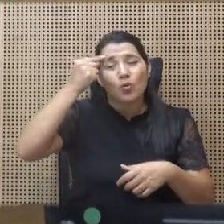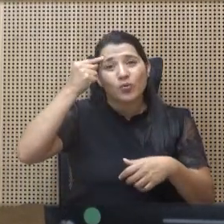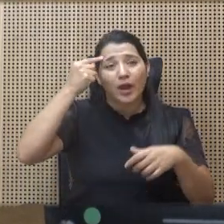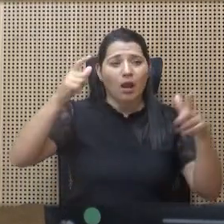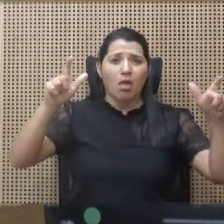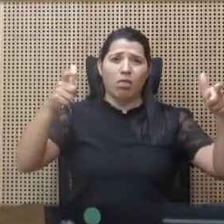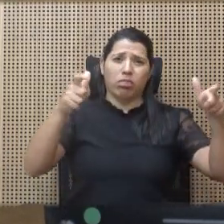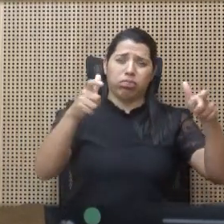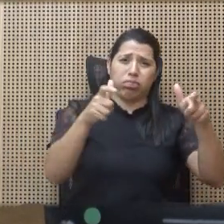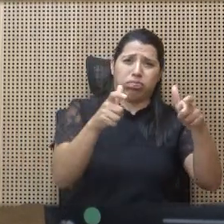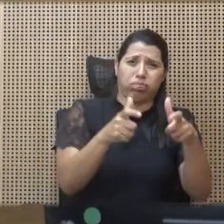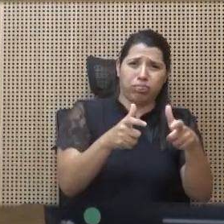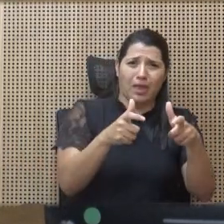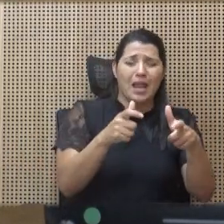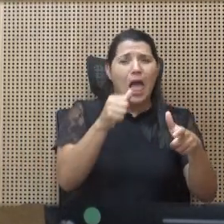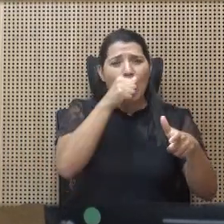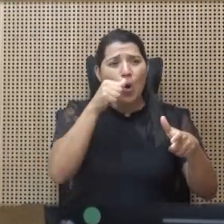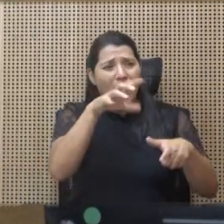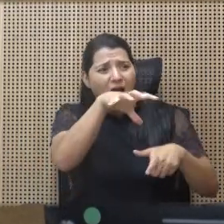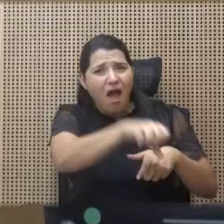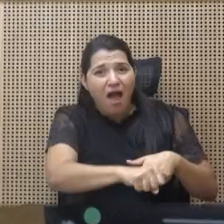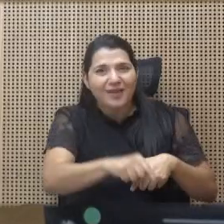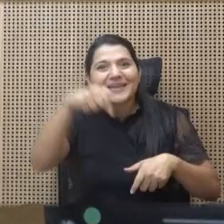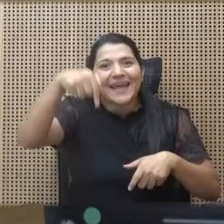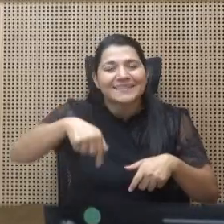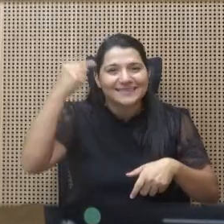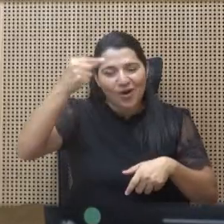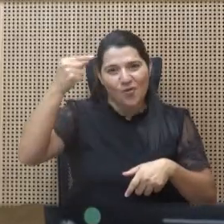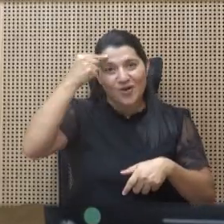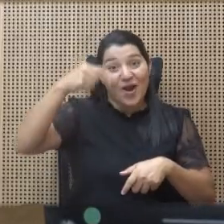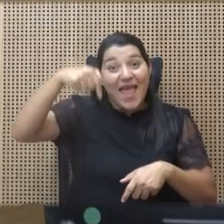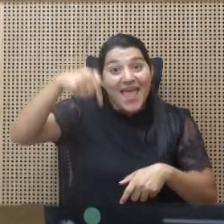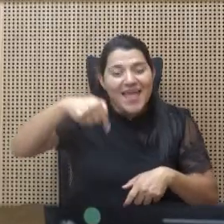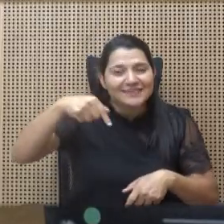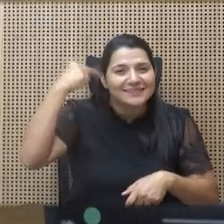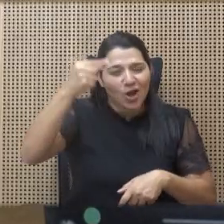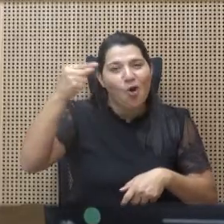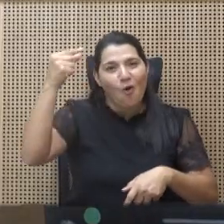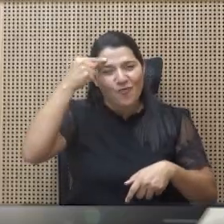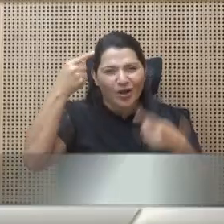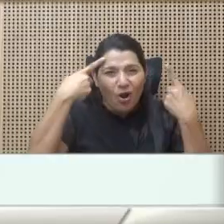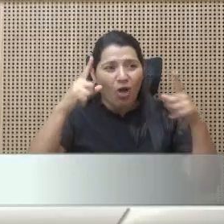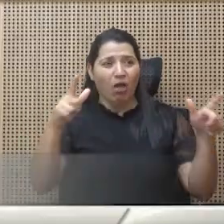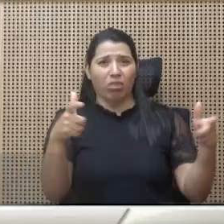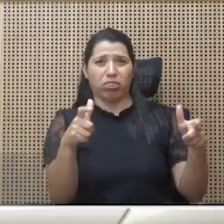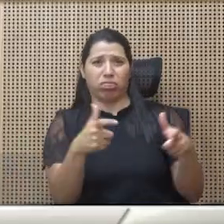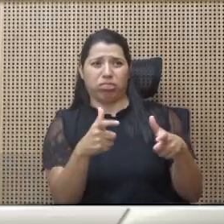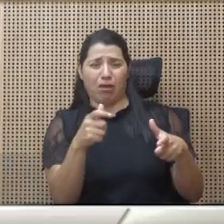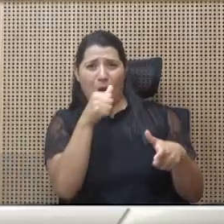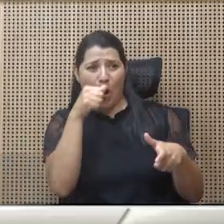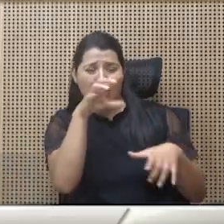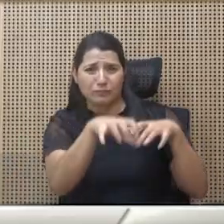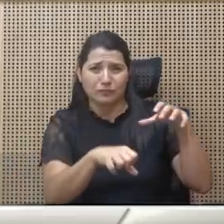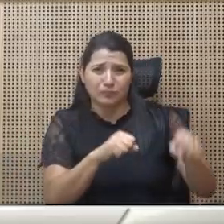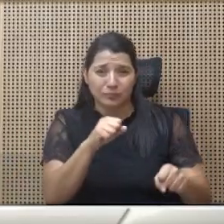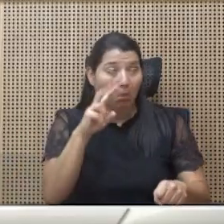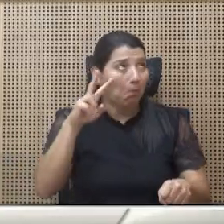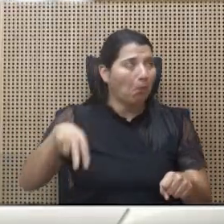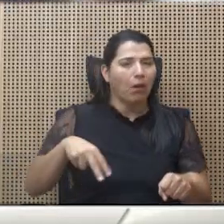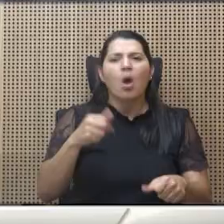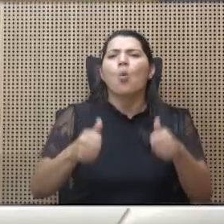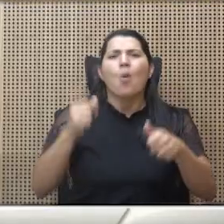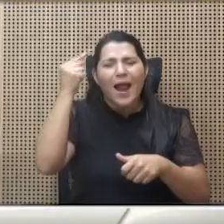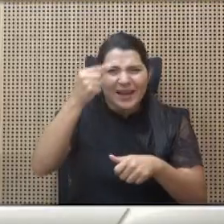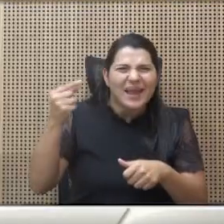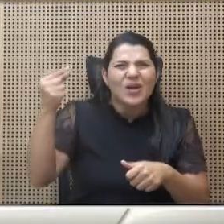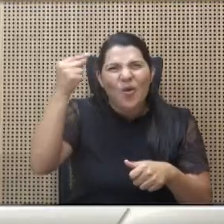incautación de cocaína? Este, este gobierno la bajó y cerró los ojos. ¿Cuál es el gobierno que mantela a